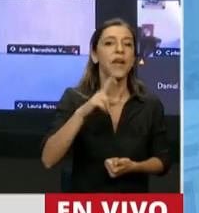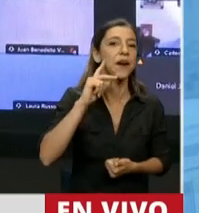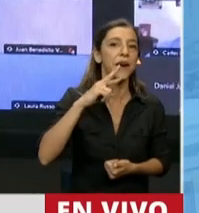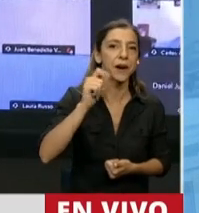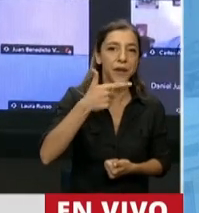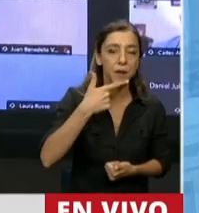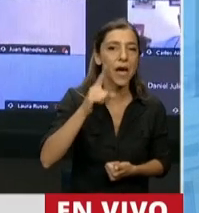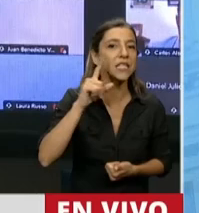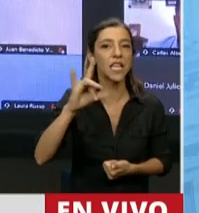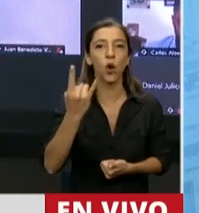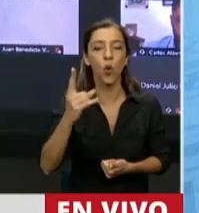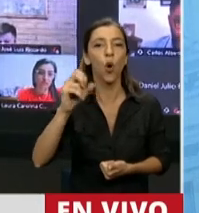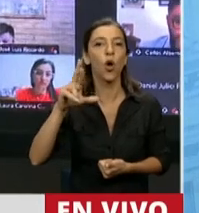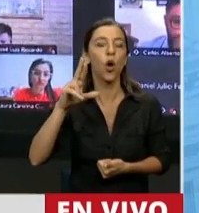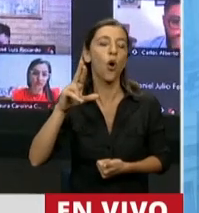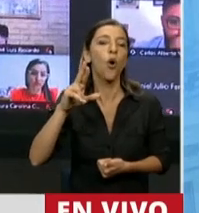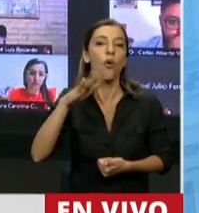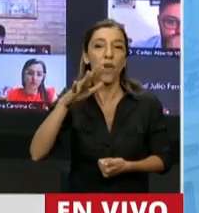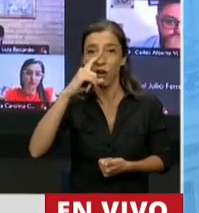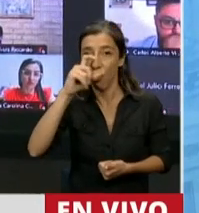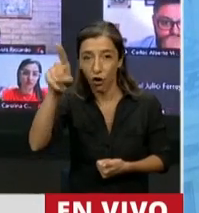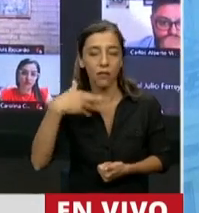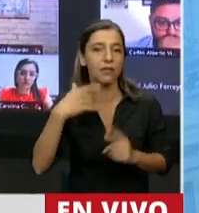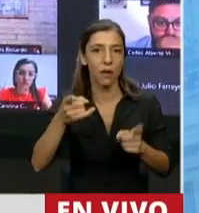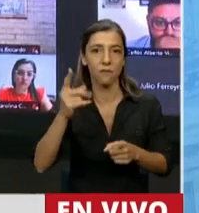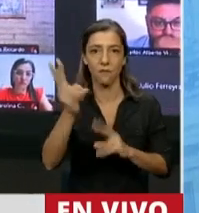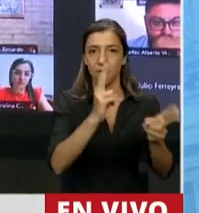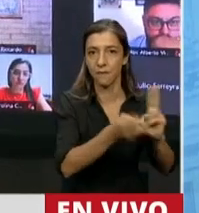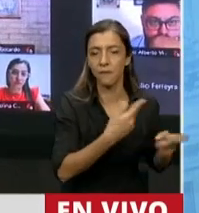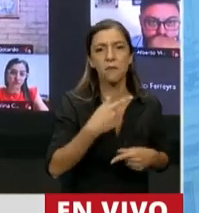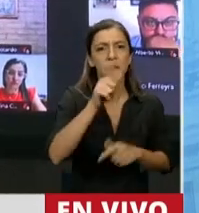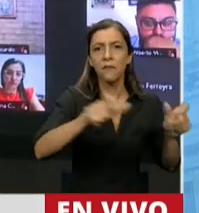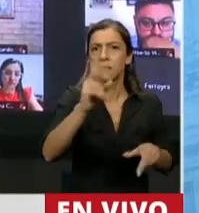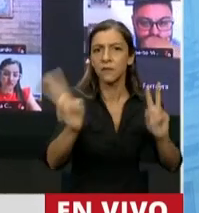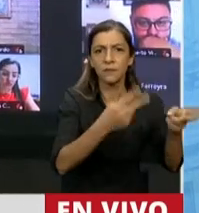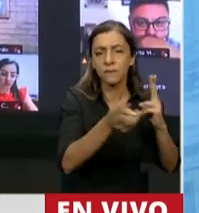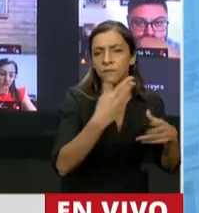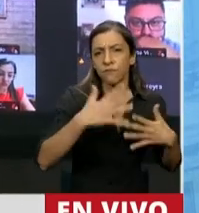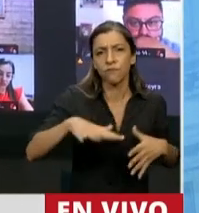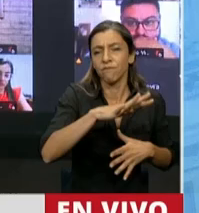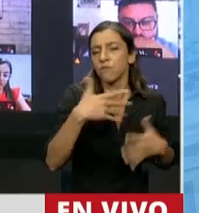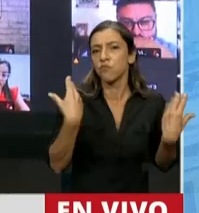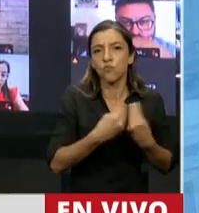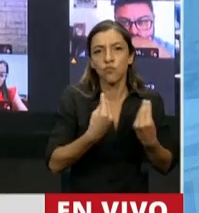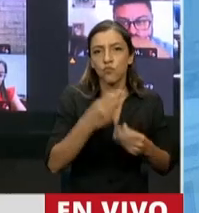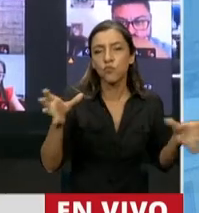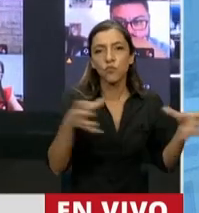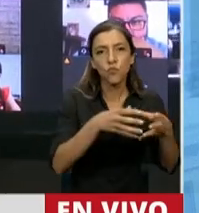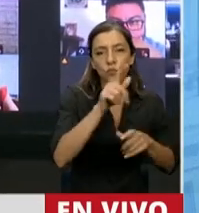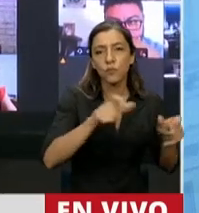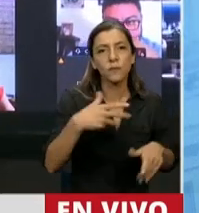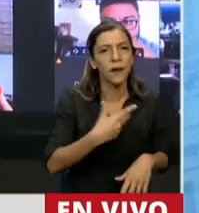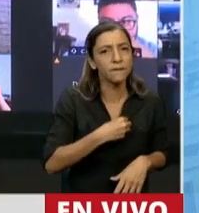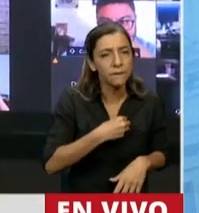Sergio Díaz de Corriente. Estos nombres no son tan reconocidos como Maradona, pero representan a cientos de hombres y mujeres de fe que